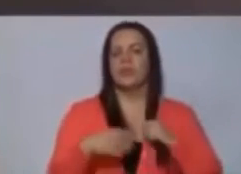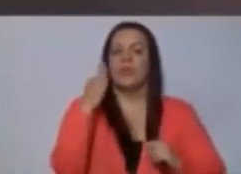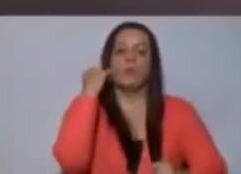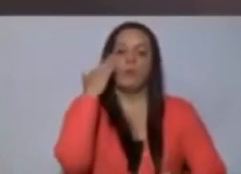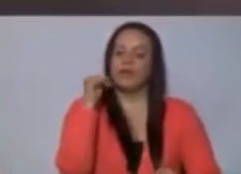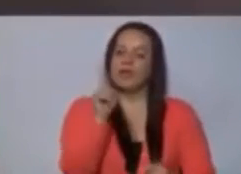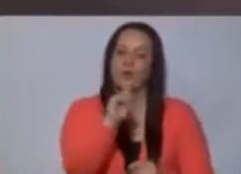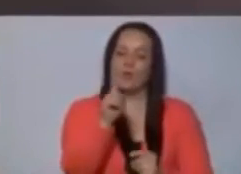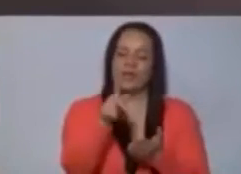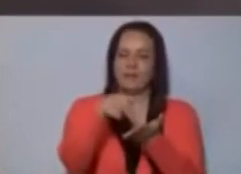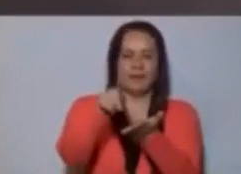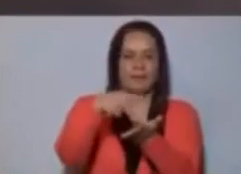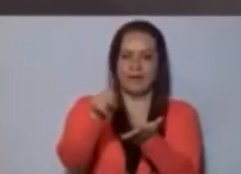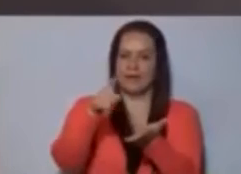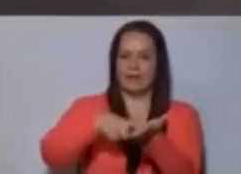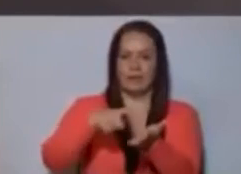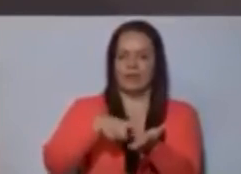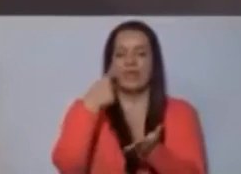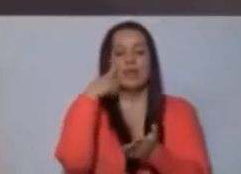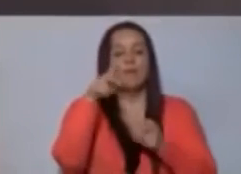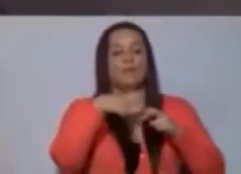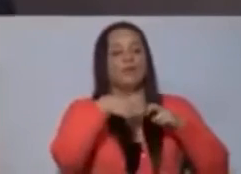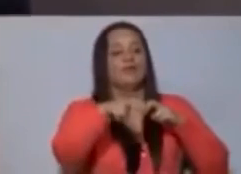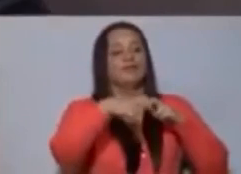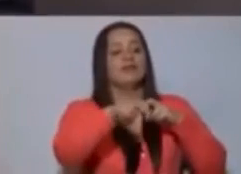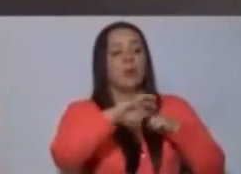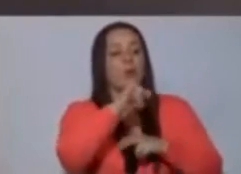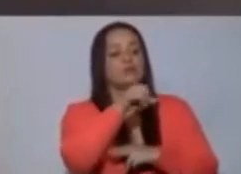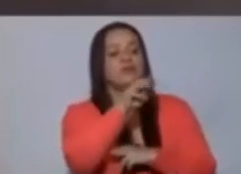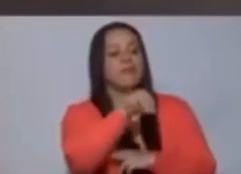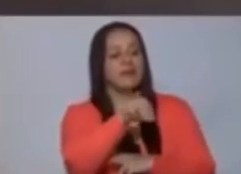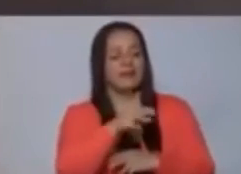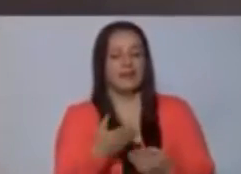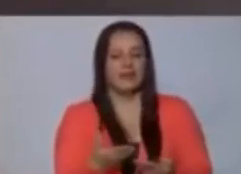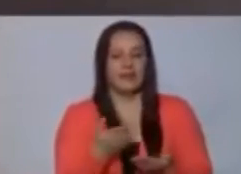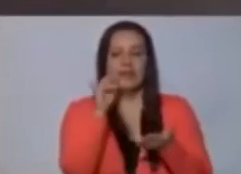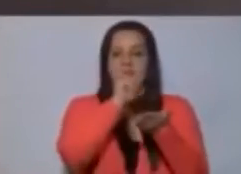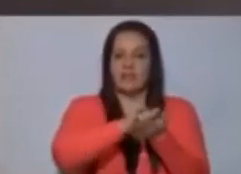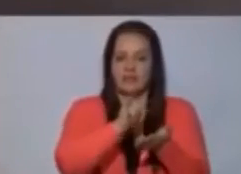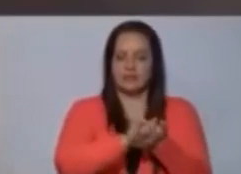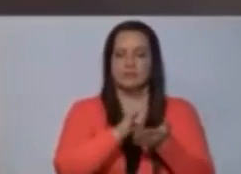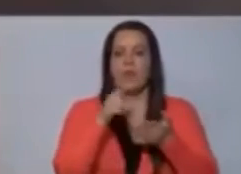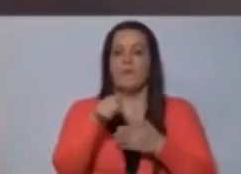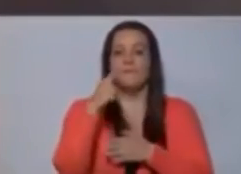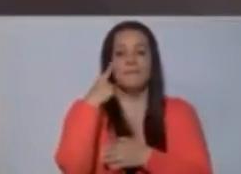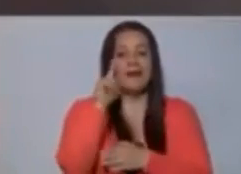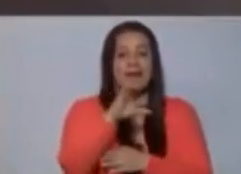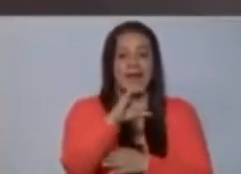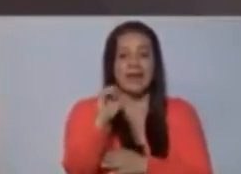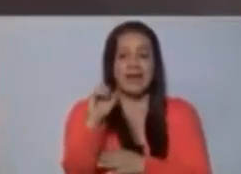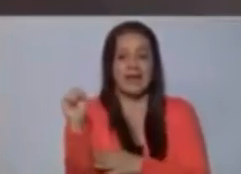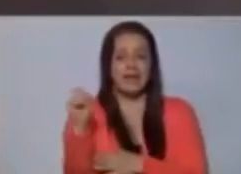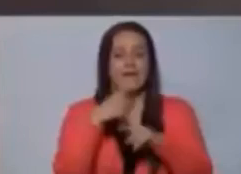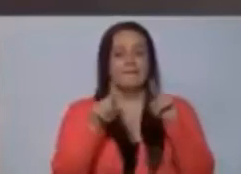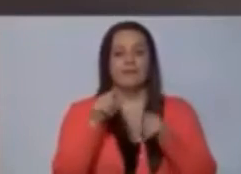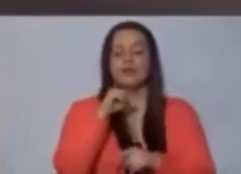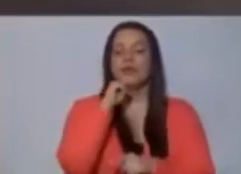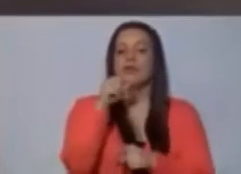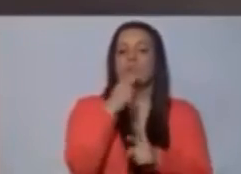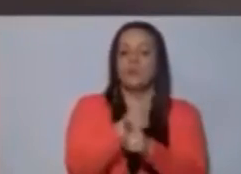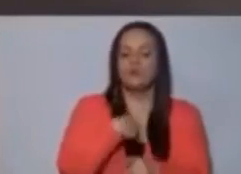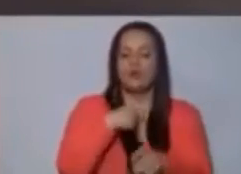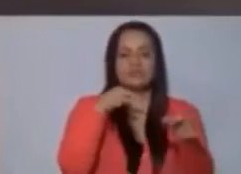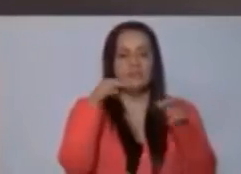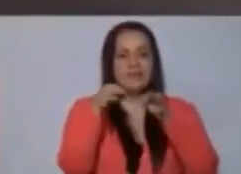Porque no era para amortización de la deuda, era por una transferencia, don José María. Y eso lo expliqué. Era para la CAF, pero la forma era incorrecta. Yo lo